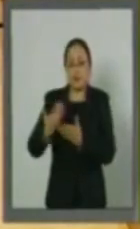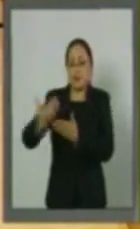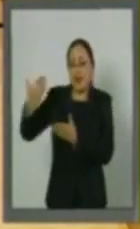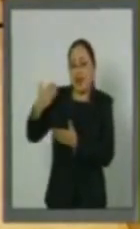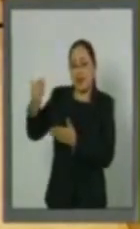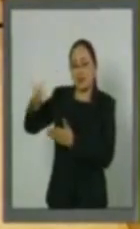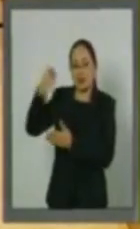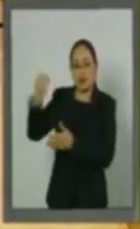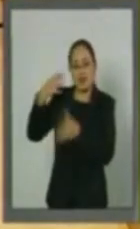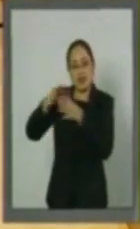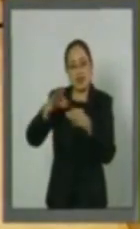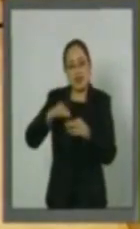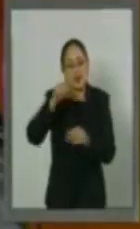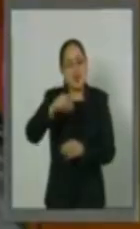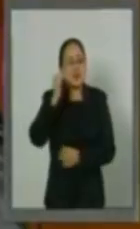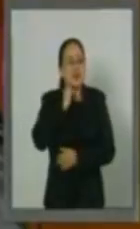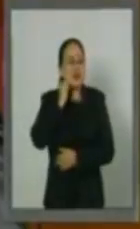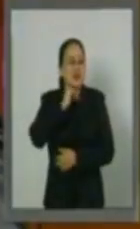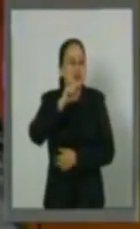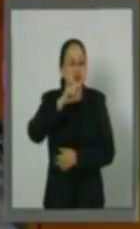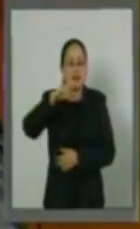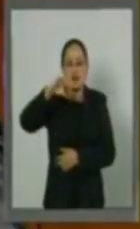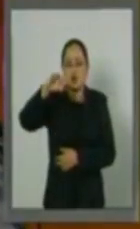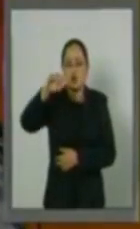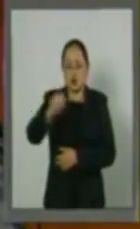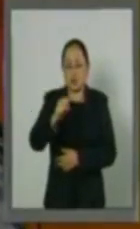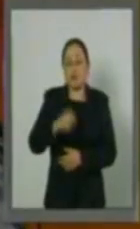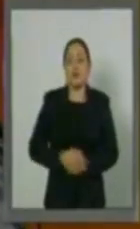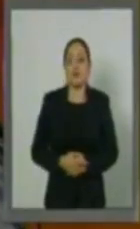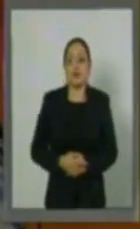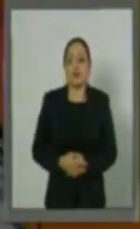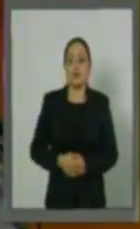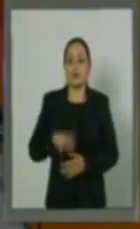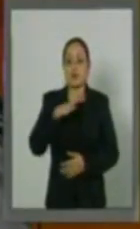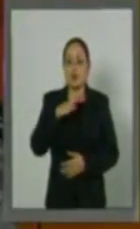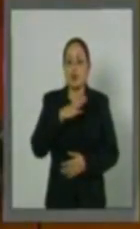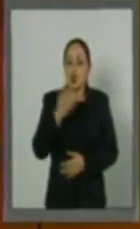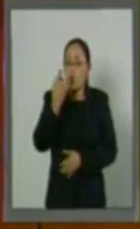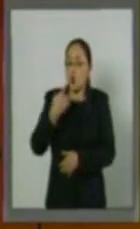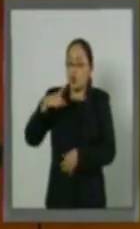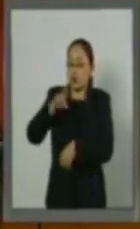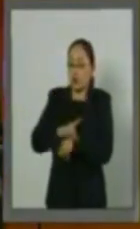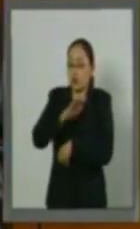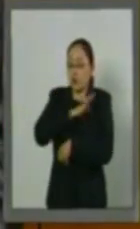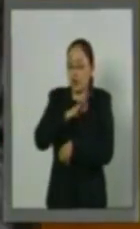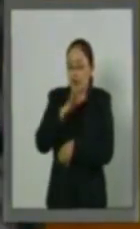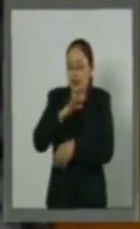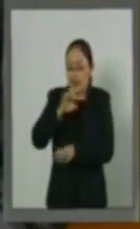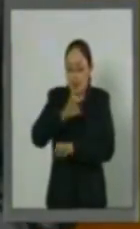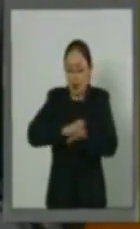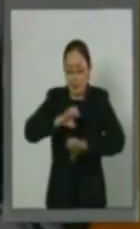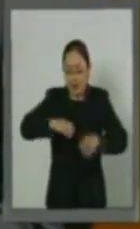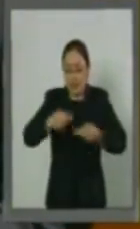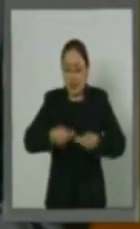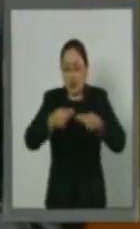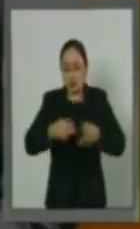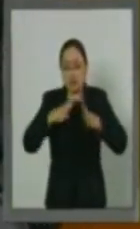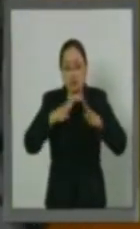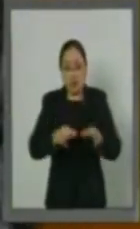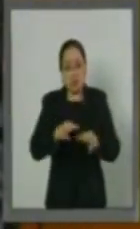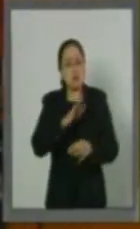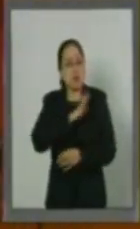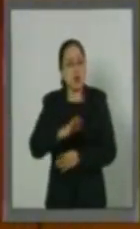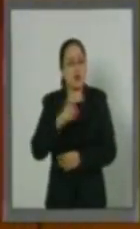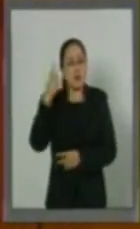algunas cifras, en un día podemos constituir una empresa, sin embargo, para la disolución de la misma